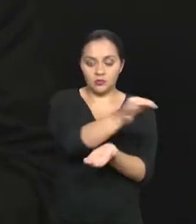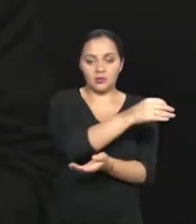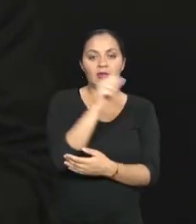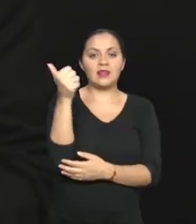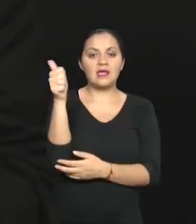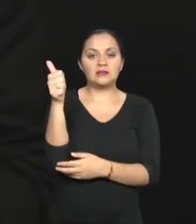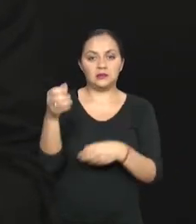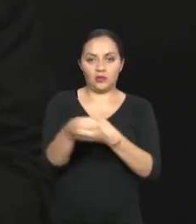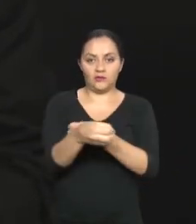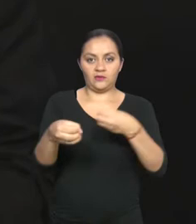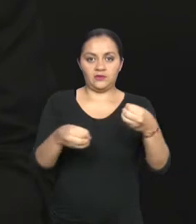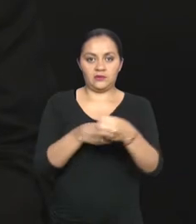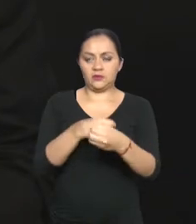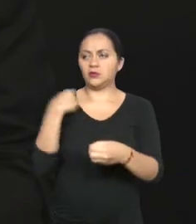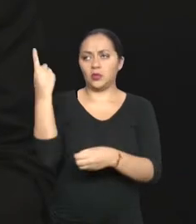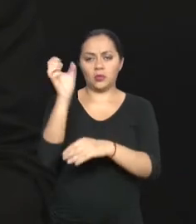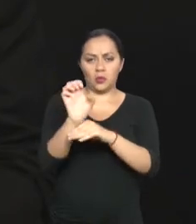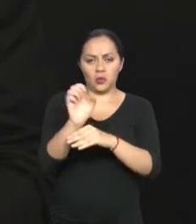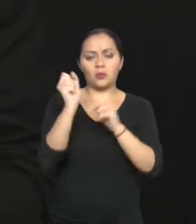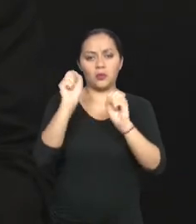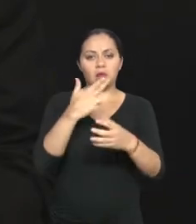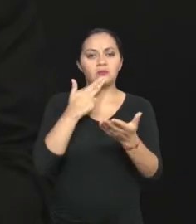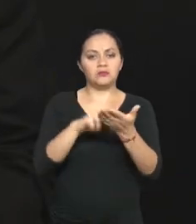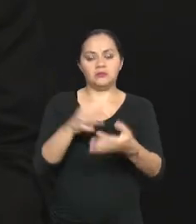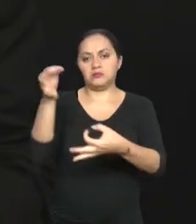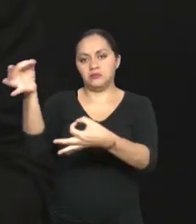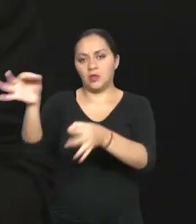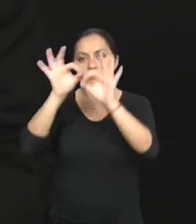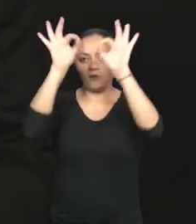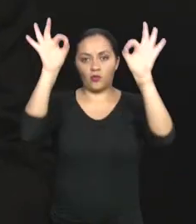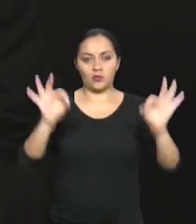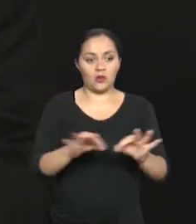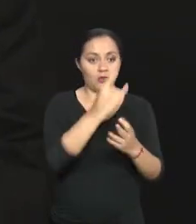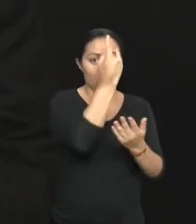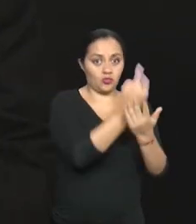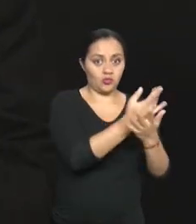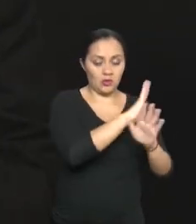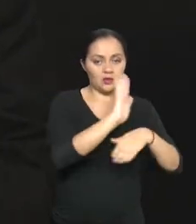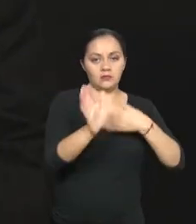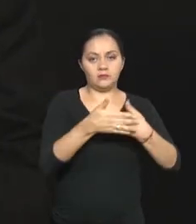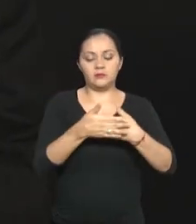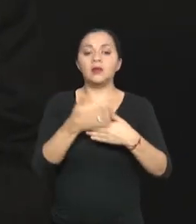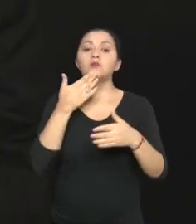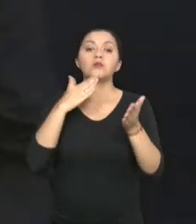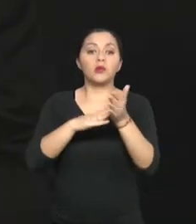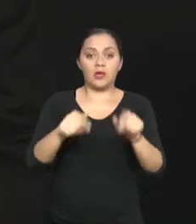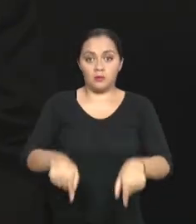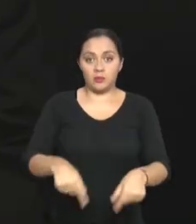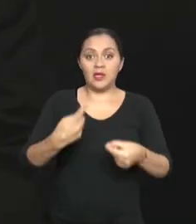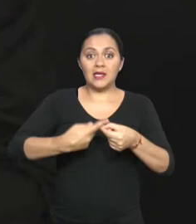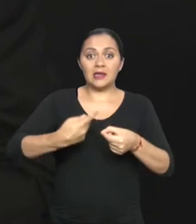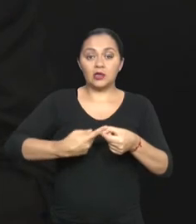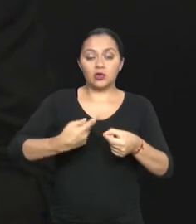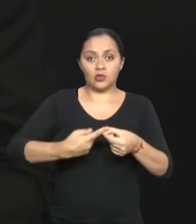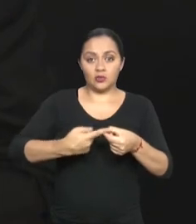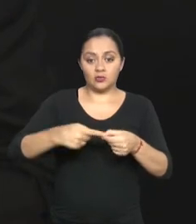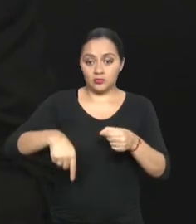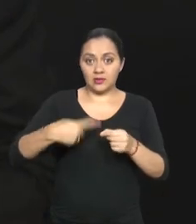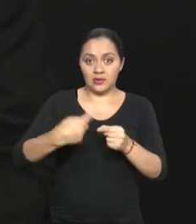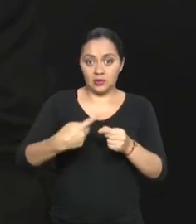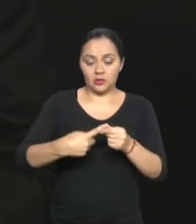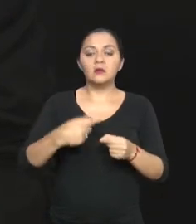usuario puede acercarse a entregar su solicitud. En el caso de Quito, estrictamente tenemos una